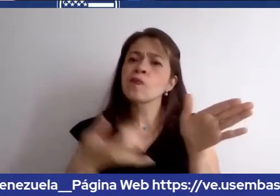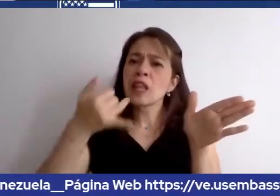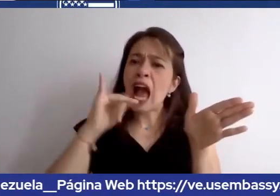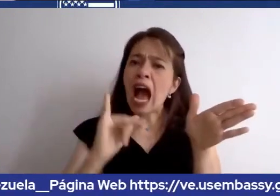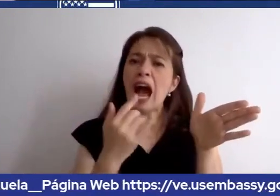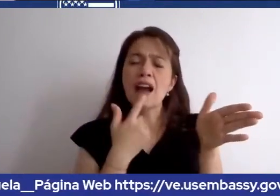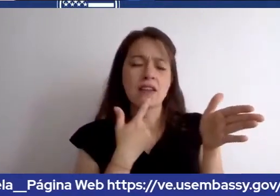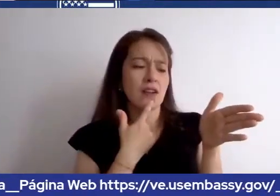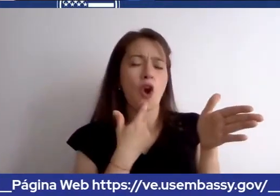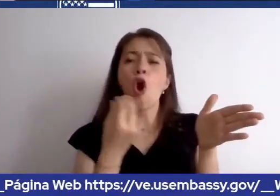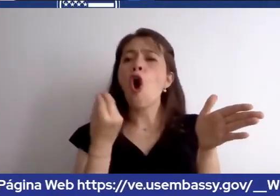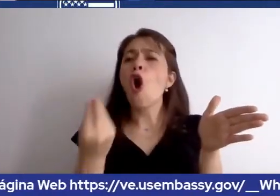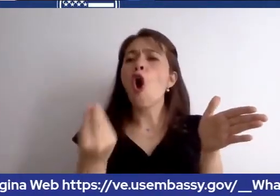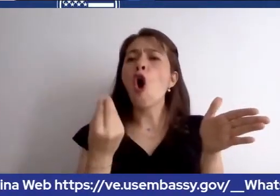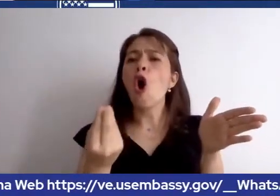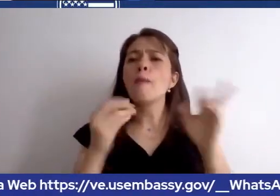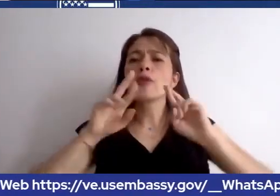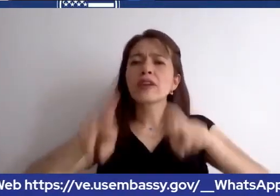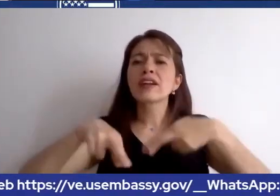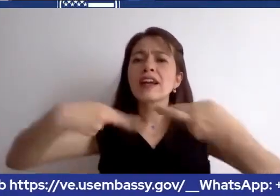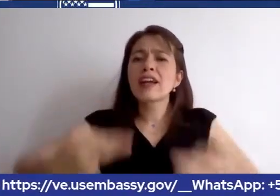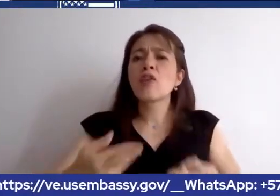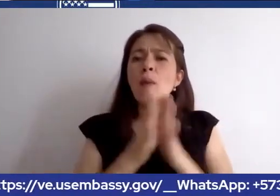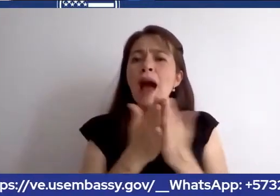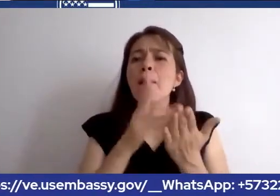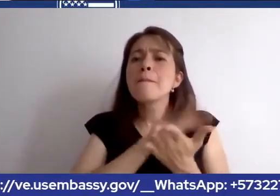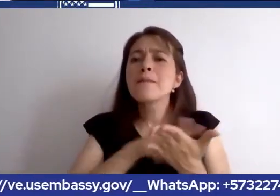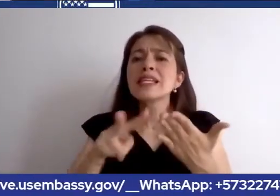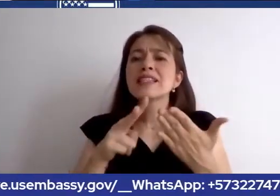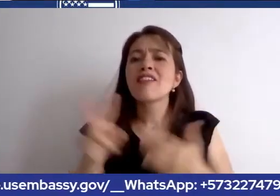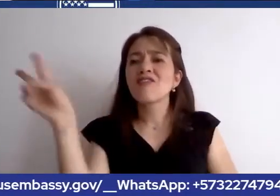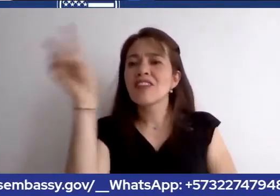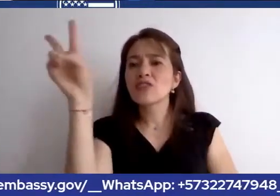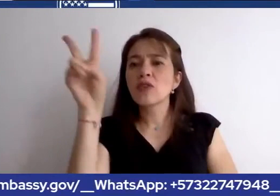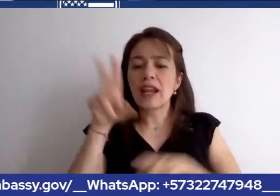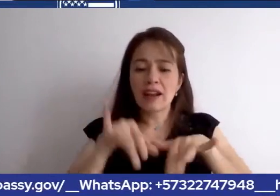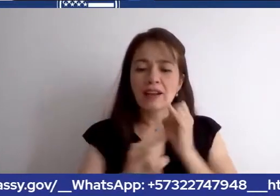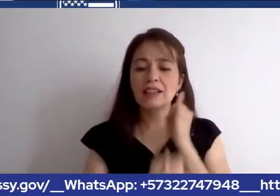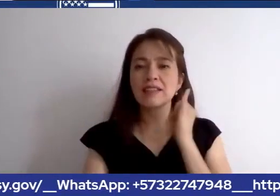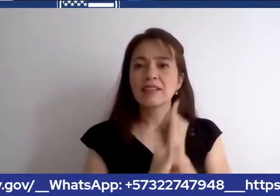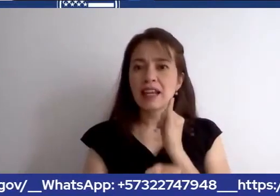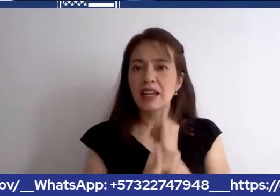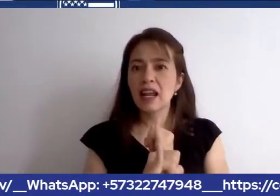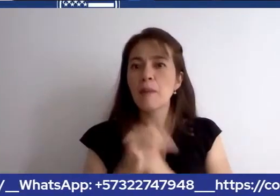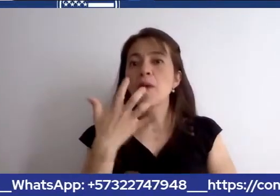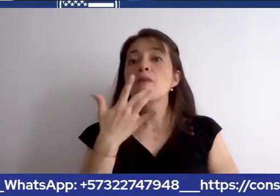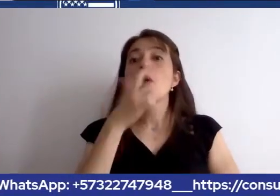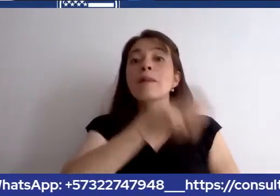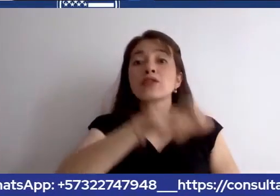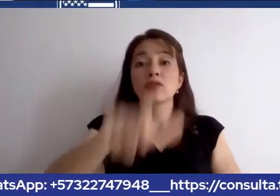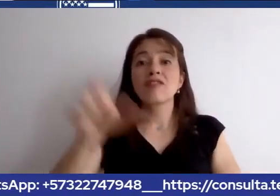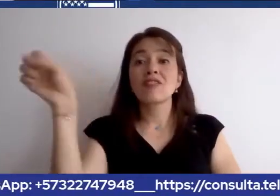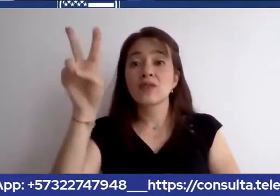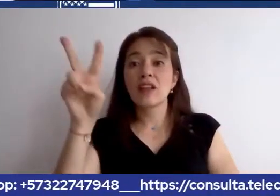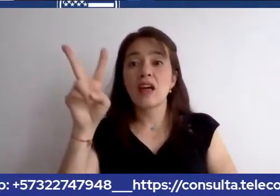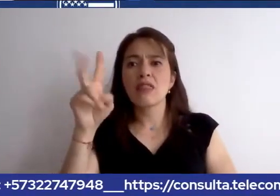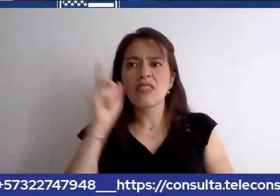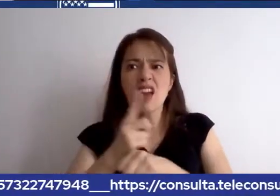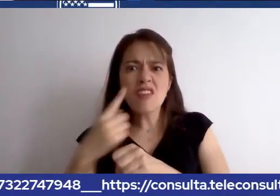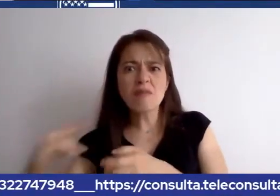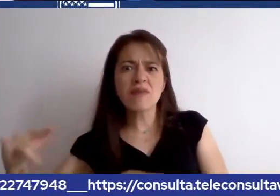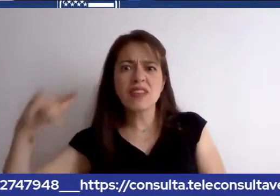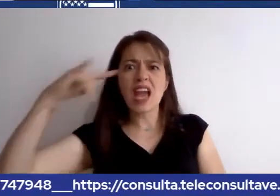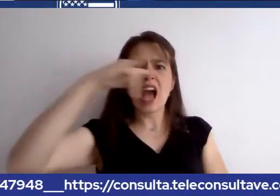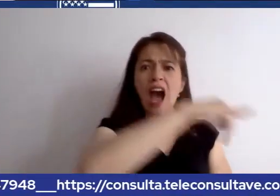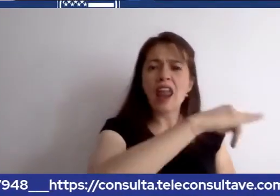forma de renovar visas venezolanas venezolanas forma online o venezolanos dentro del territorio deben ir a colombia o